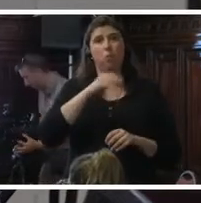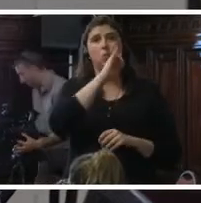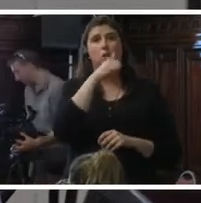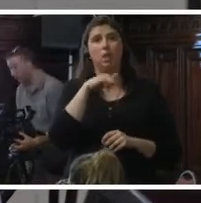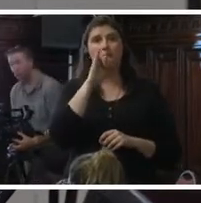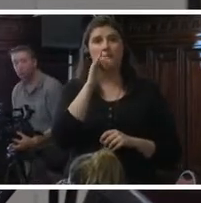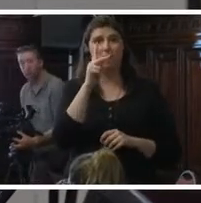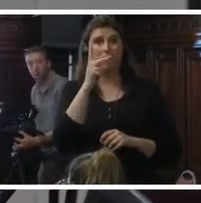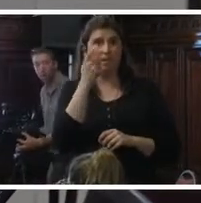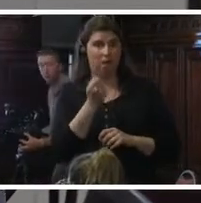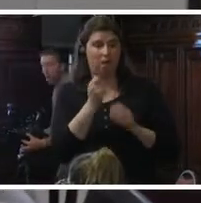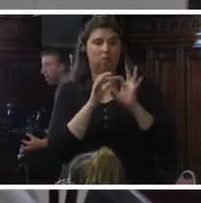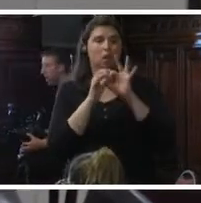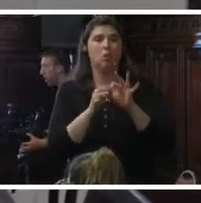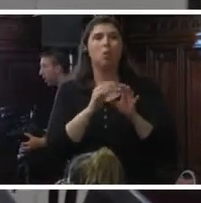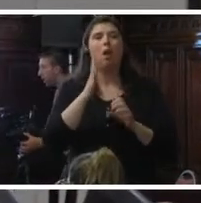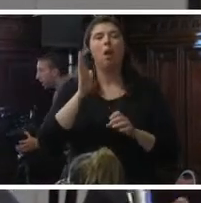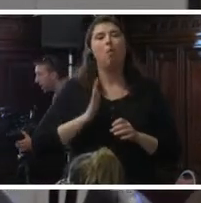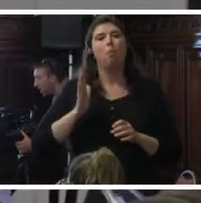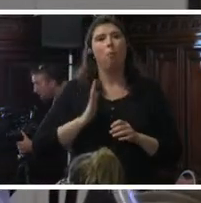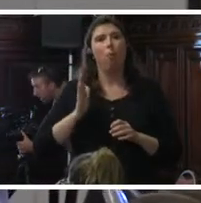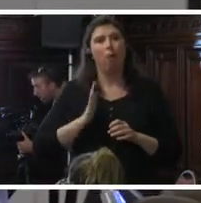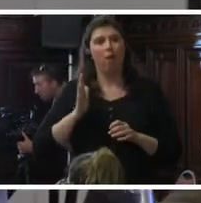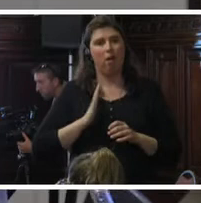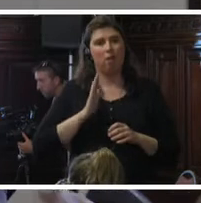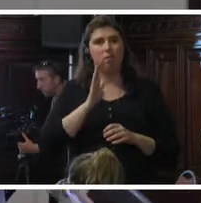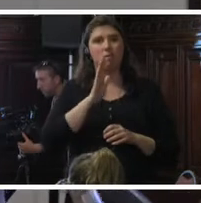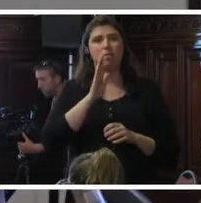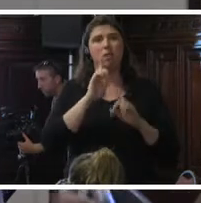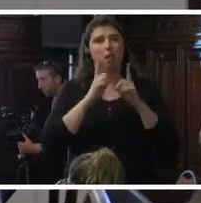con discapacidad en América Latina y el Caribe.